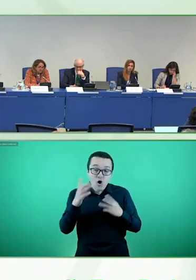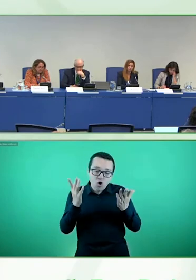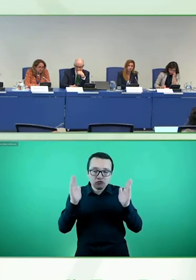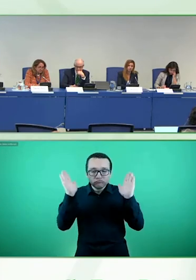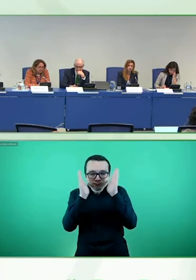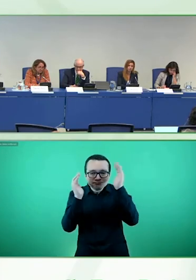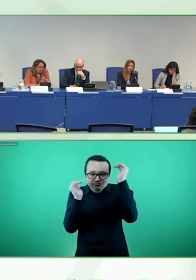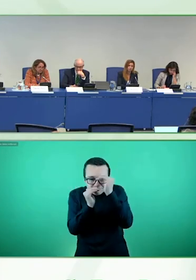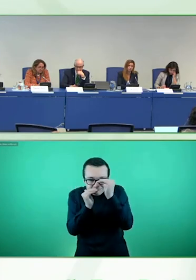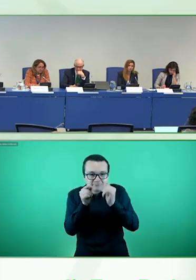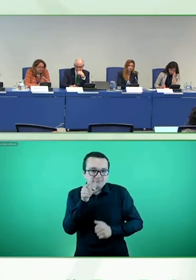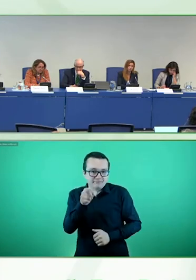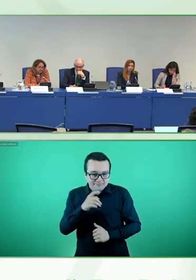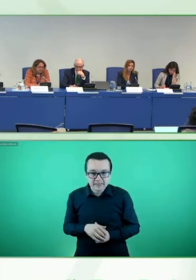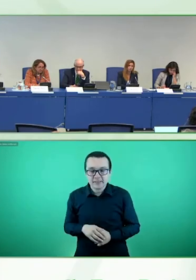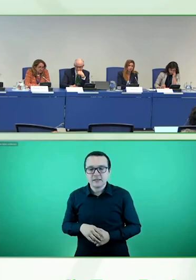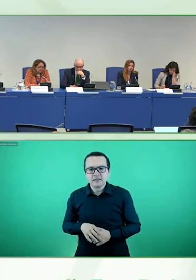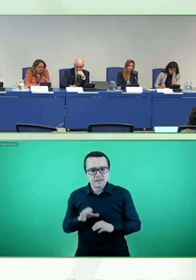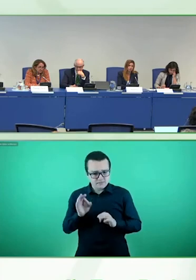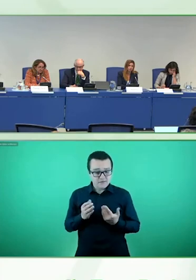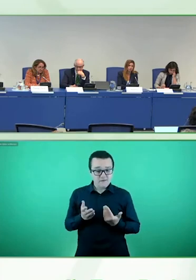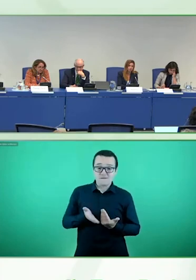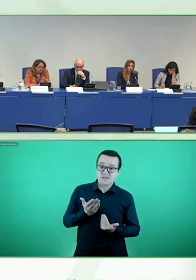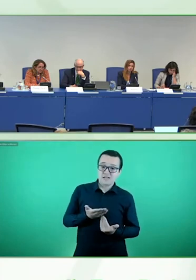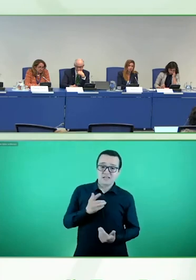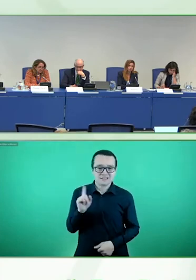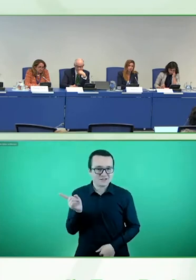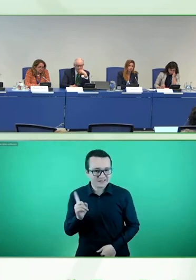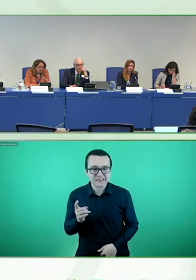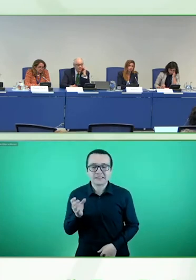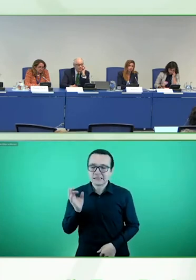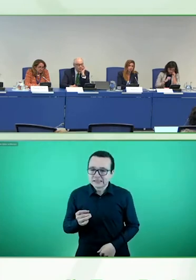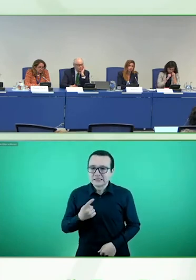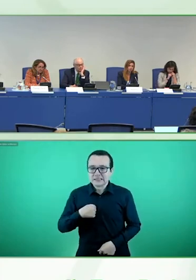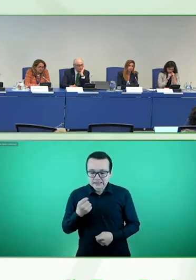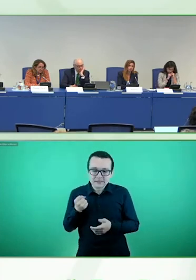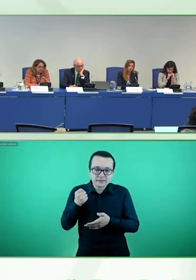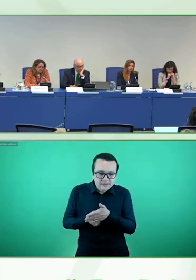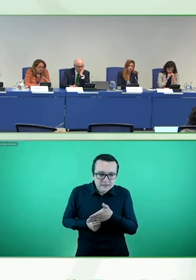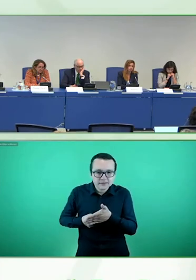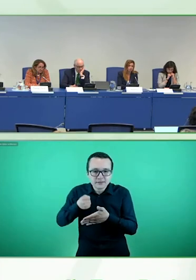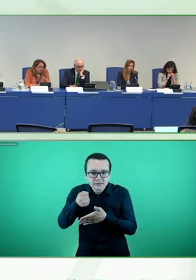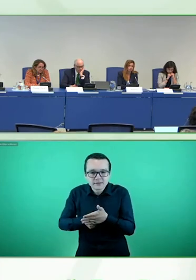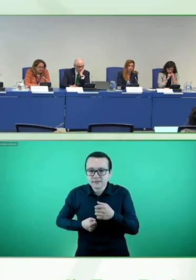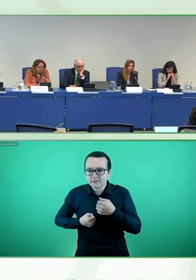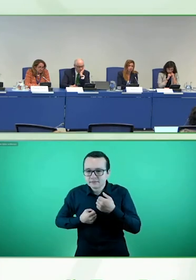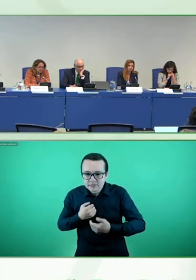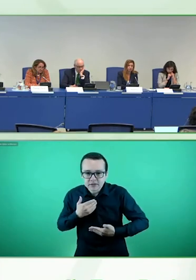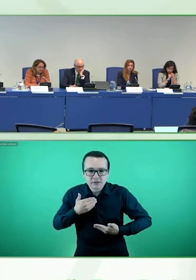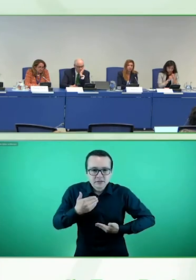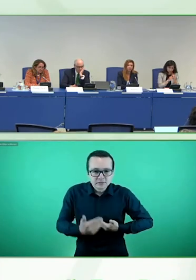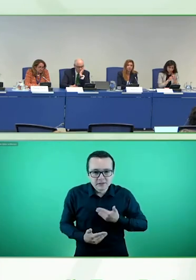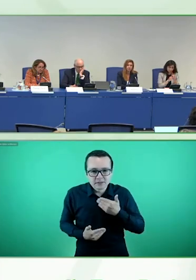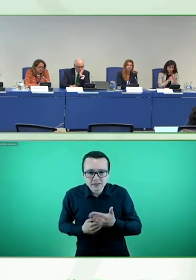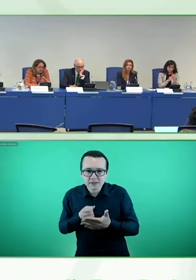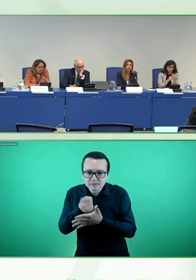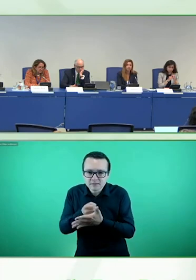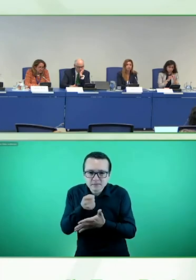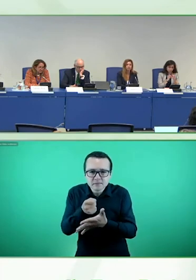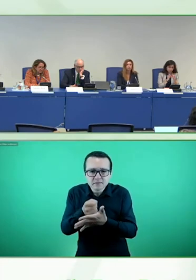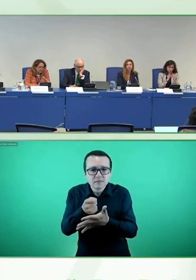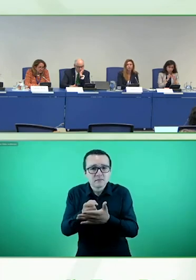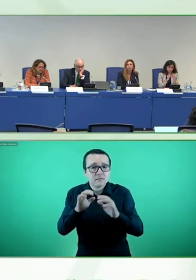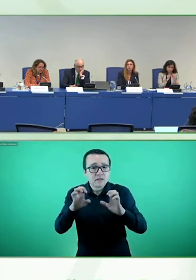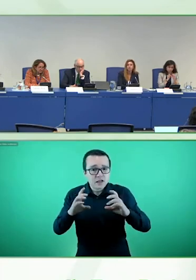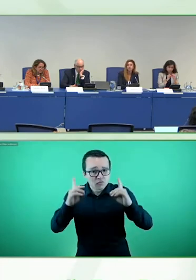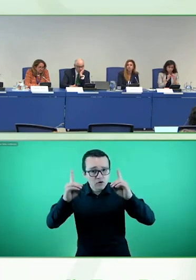los pasos que han podido darse en la mejora de la educación, de los niveles educativos, de los niveles de empleo,